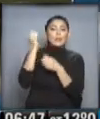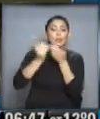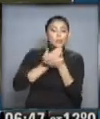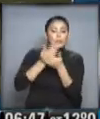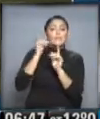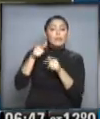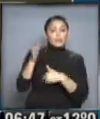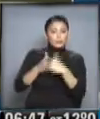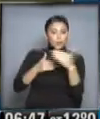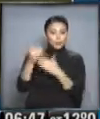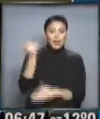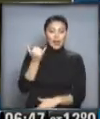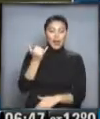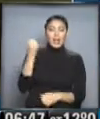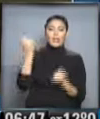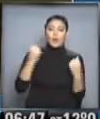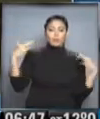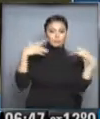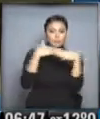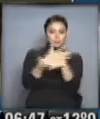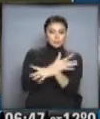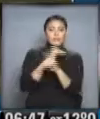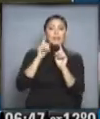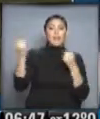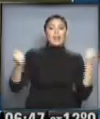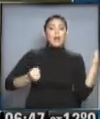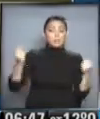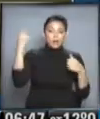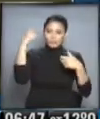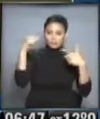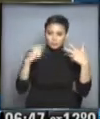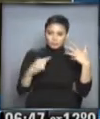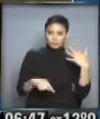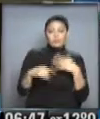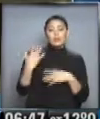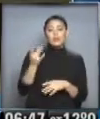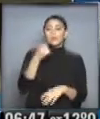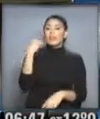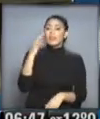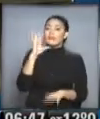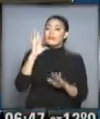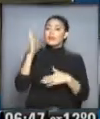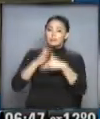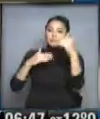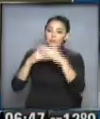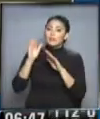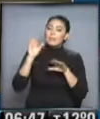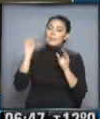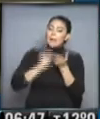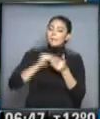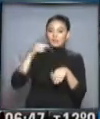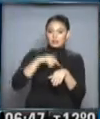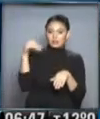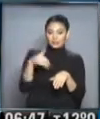la ruta 8, mucho movimiento ya a esta hora de vehículos, camiones y todo tipo de vehículos. Así que a las obras hay que sumarle algunos retratos.